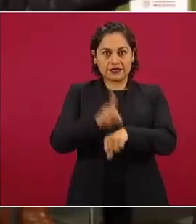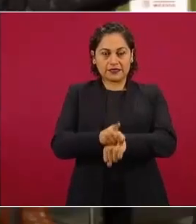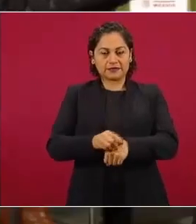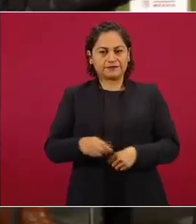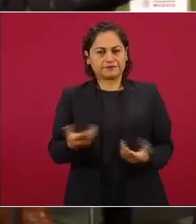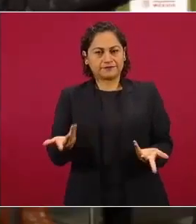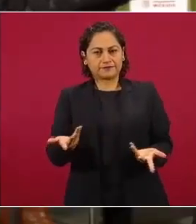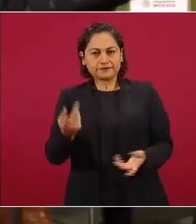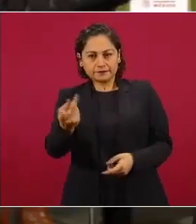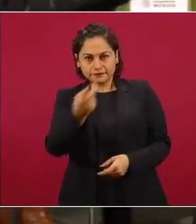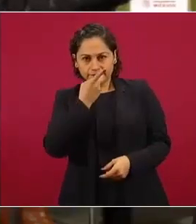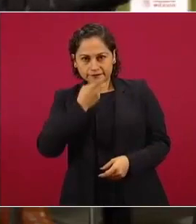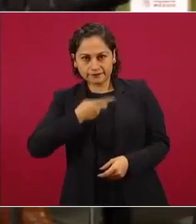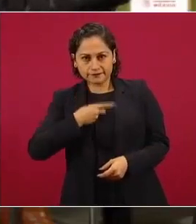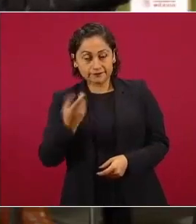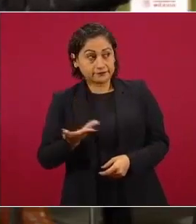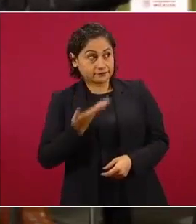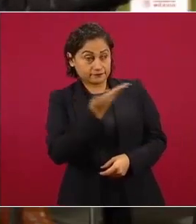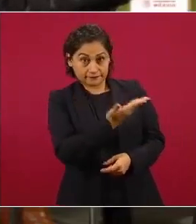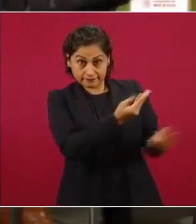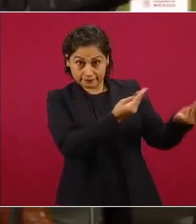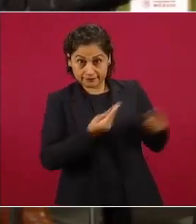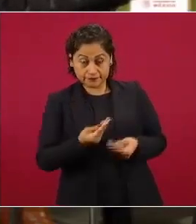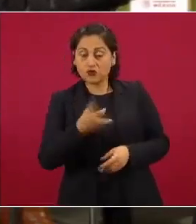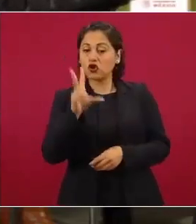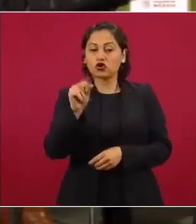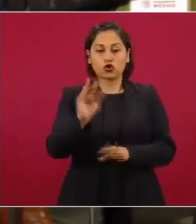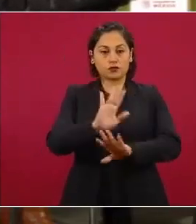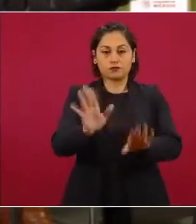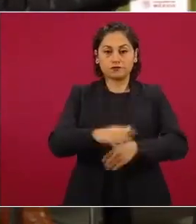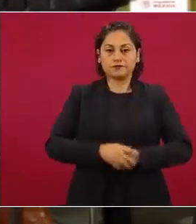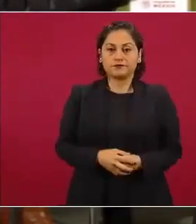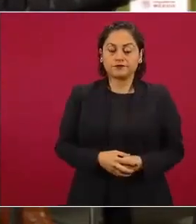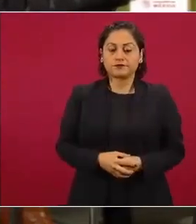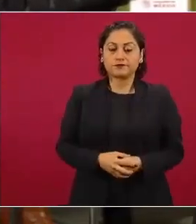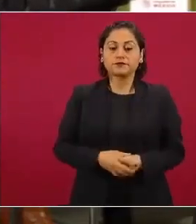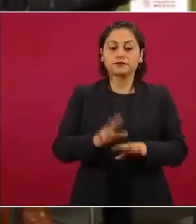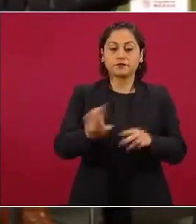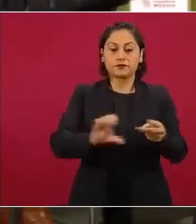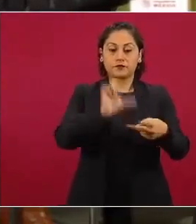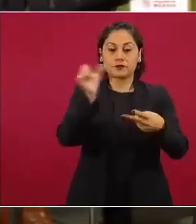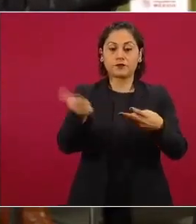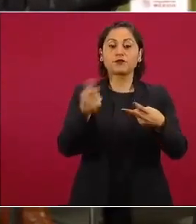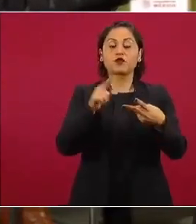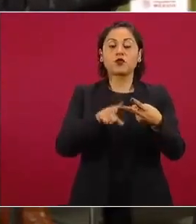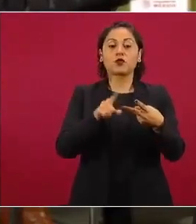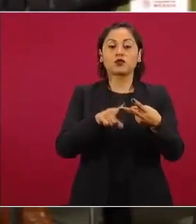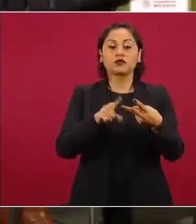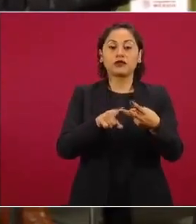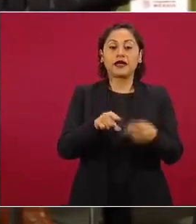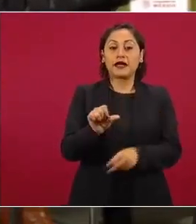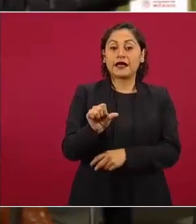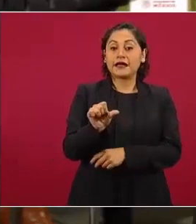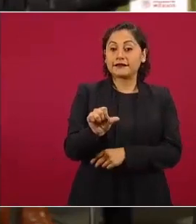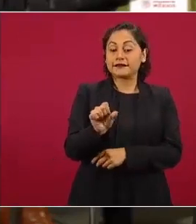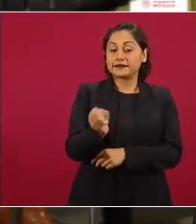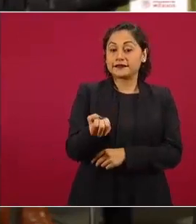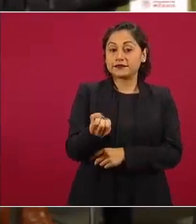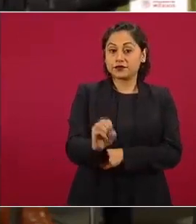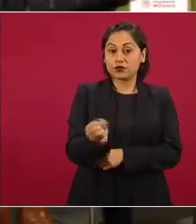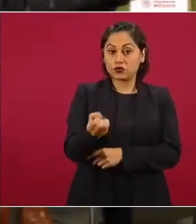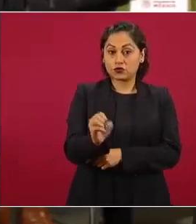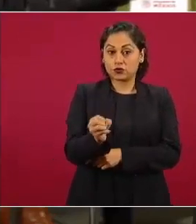una petición formal no porque sería una extradición la otra el 16 de octubre un día después de